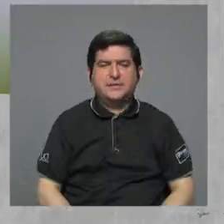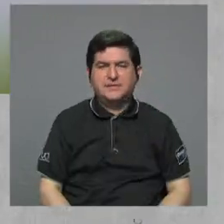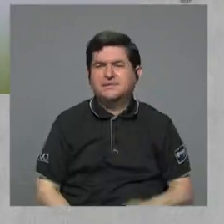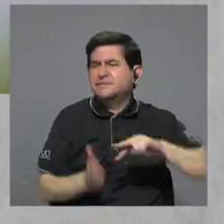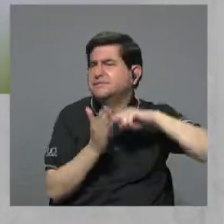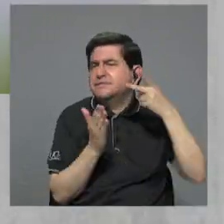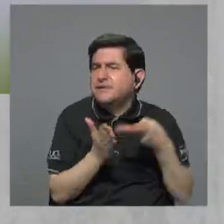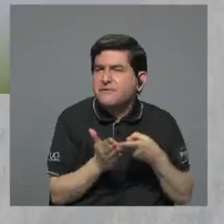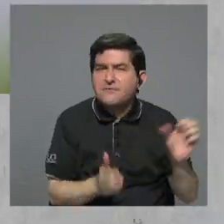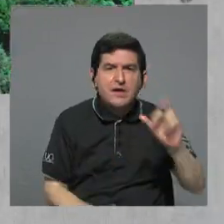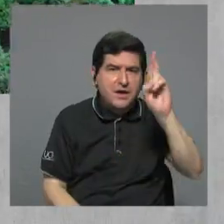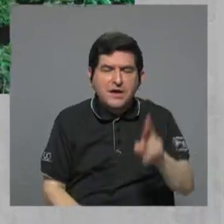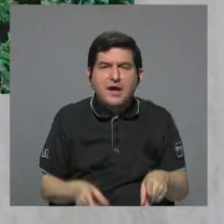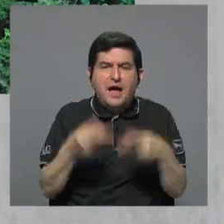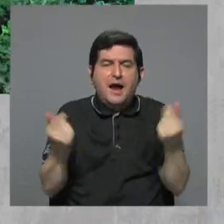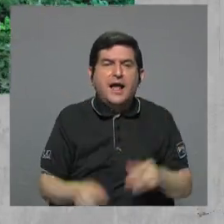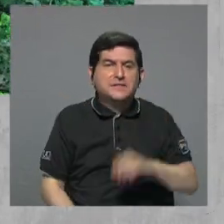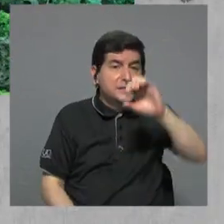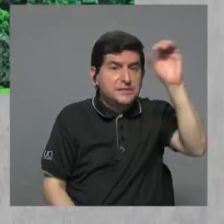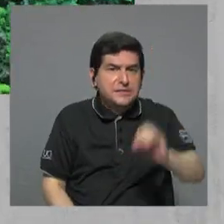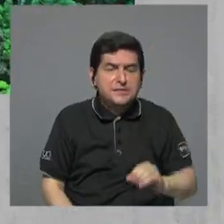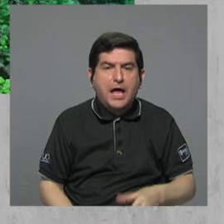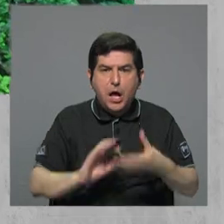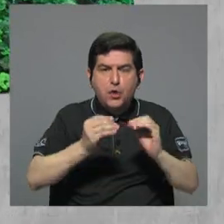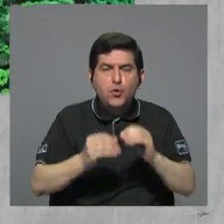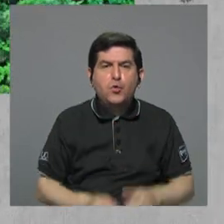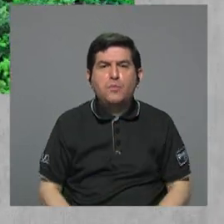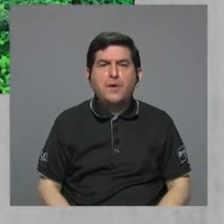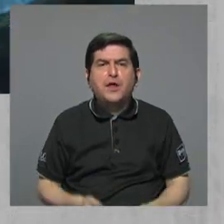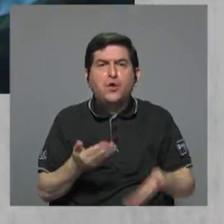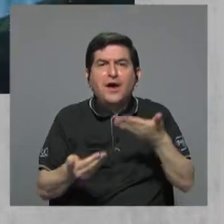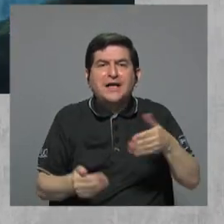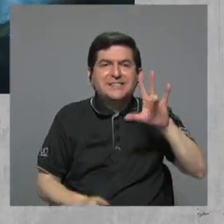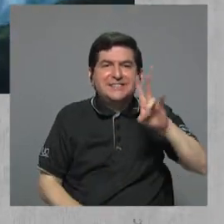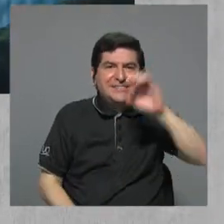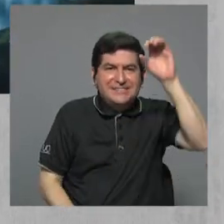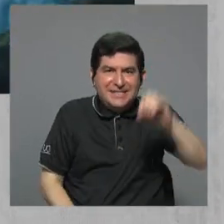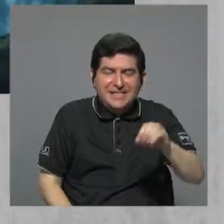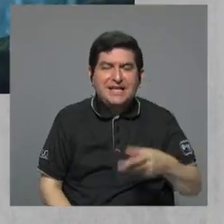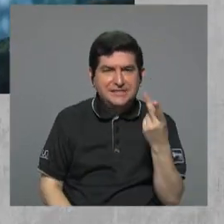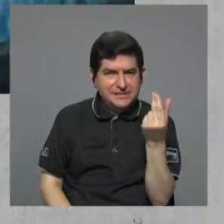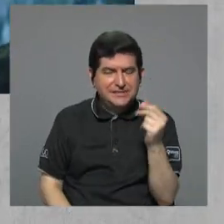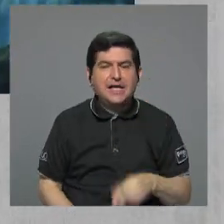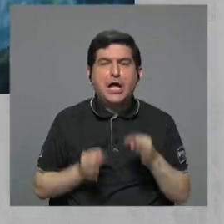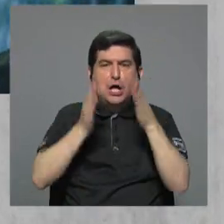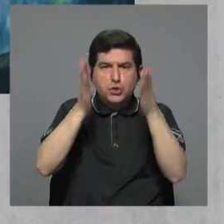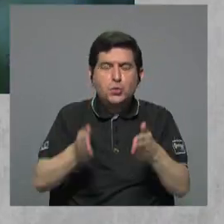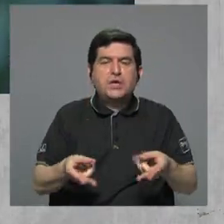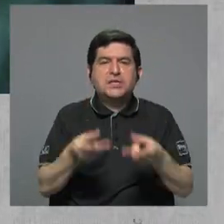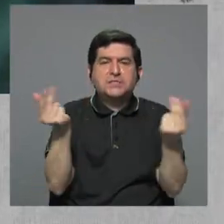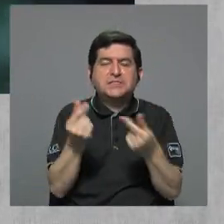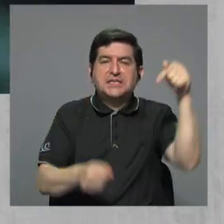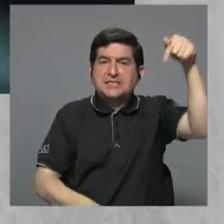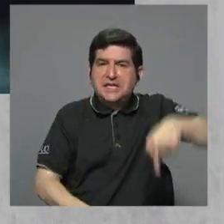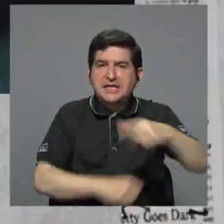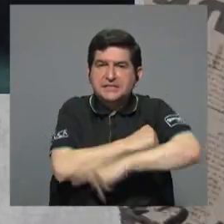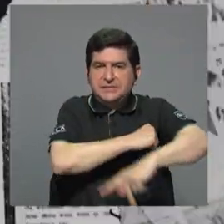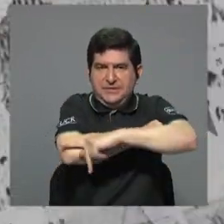Es decir, Costa Rica gasta en intereses una cifra que es tanto como el 70% del dinero que los turistas gastan aquí.